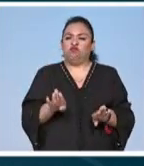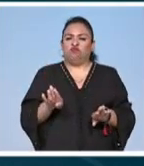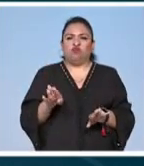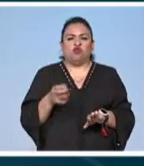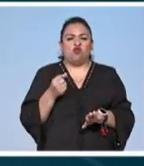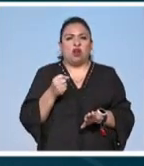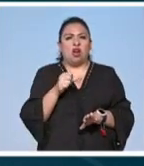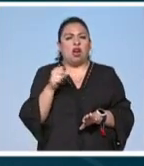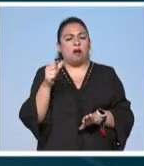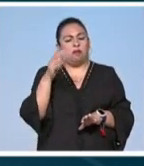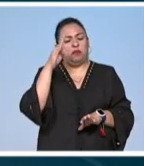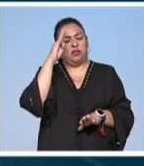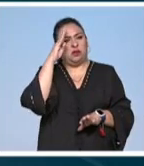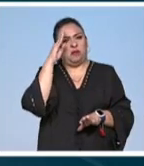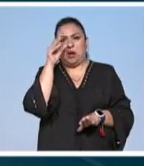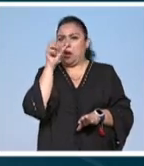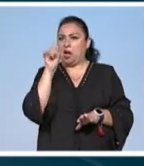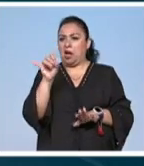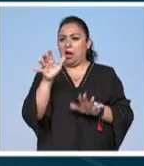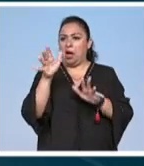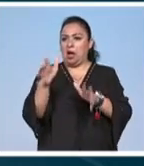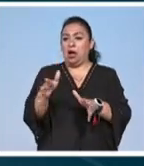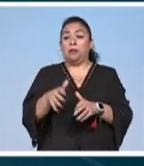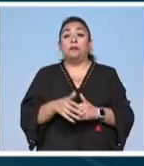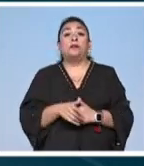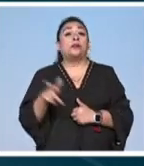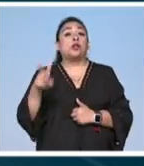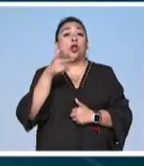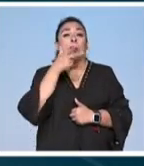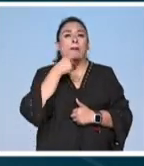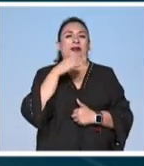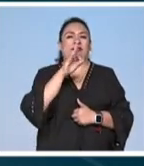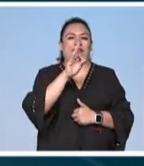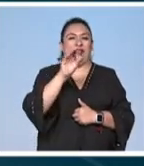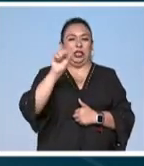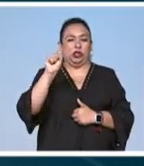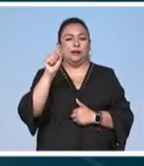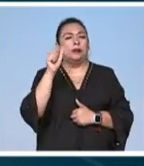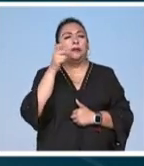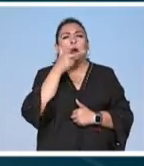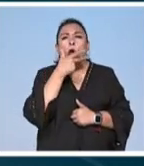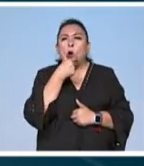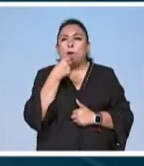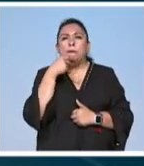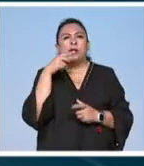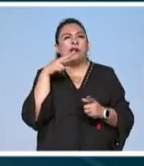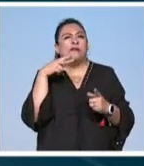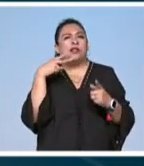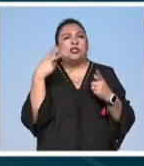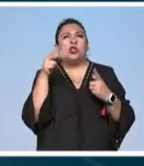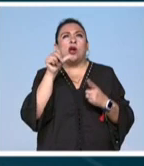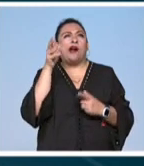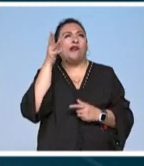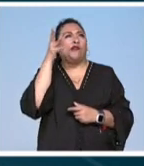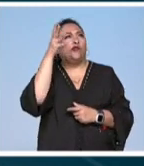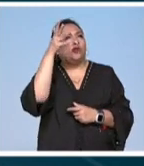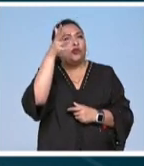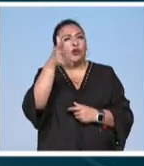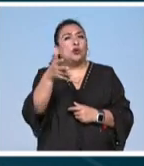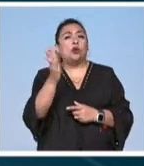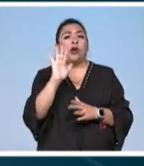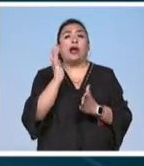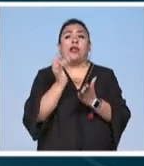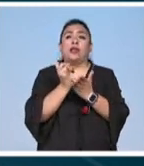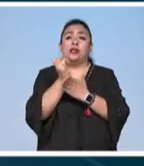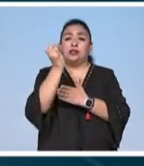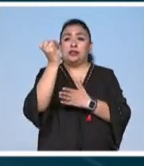tajante en sus convicciones federico silva que siempre fue un hombre con una visión hacia el futuro decide